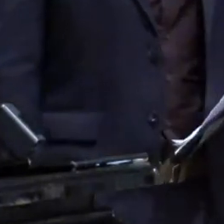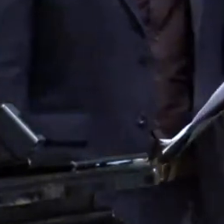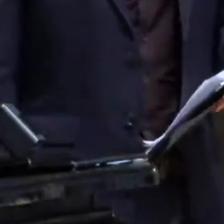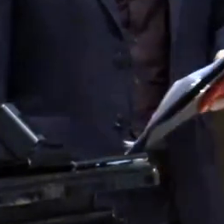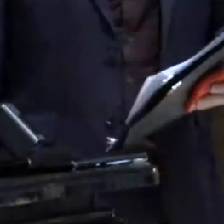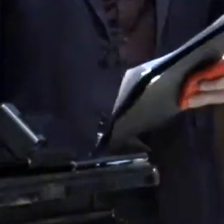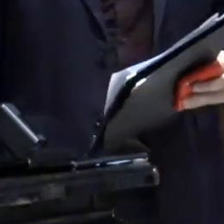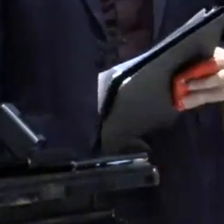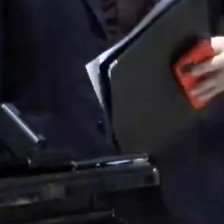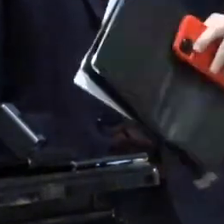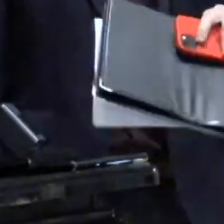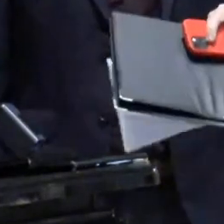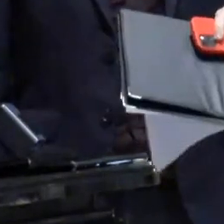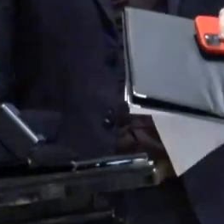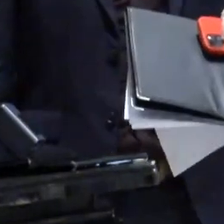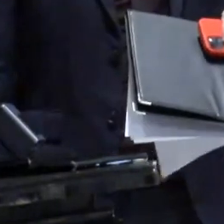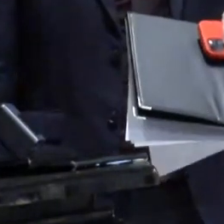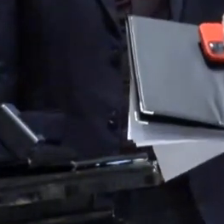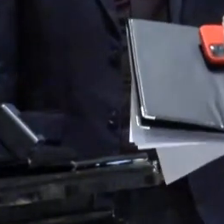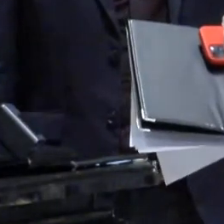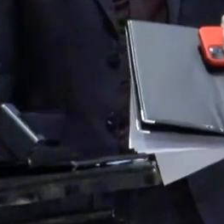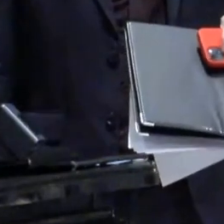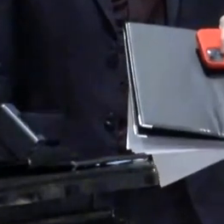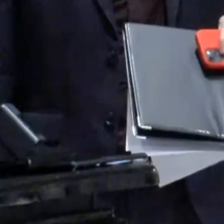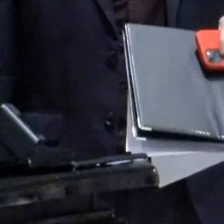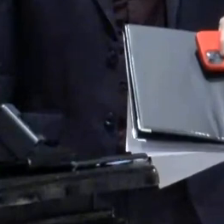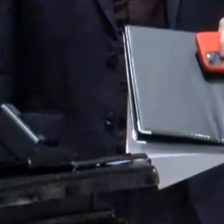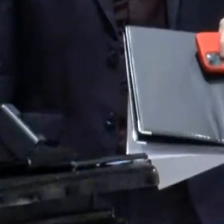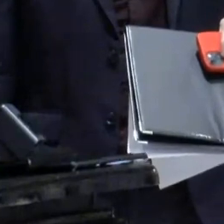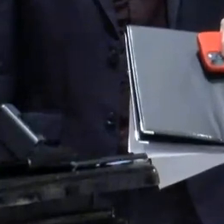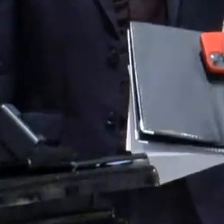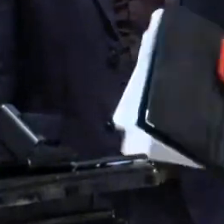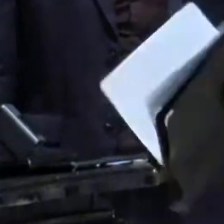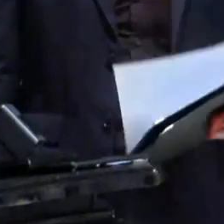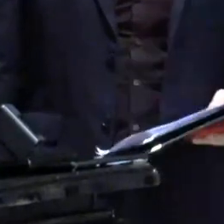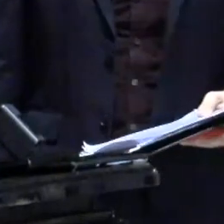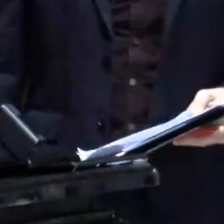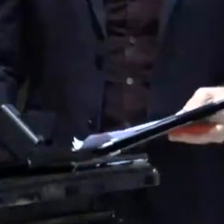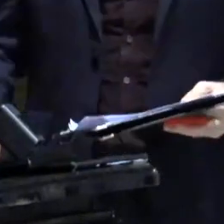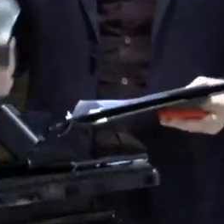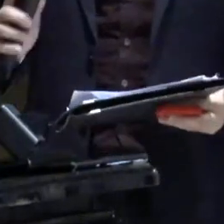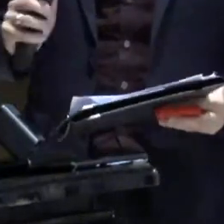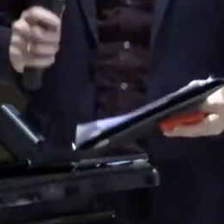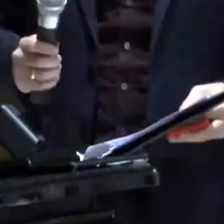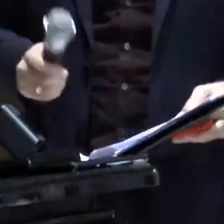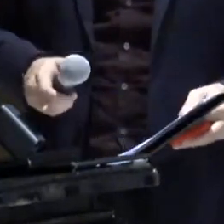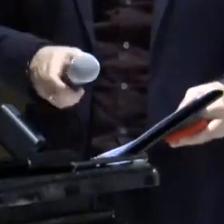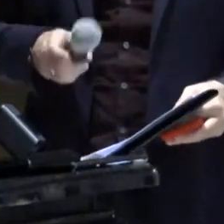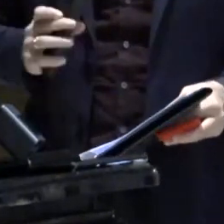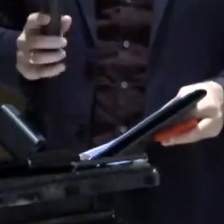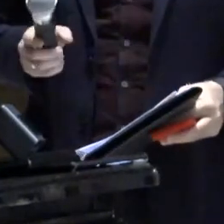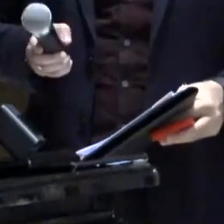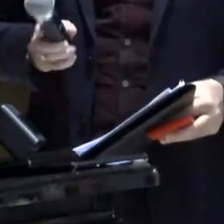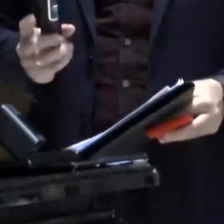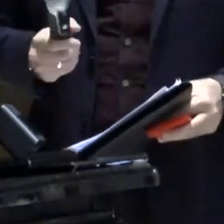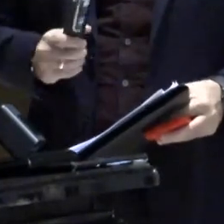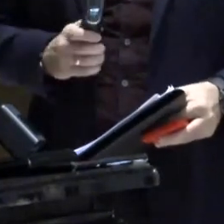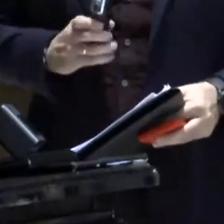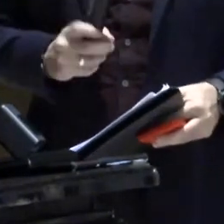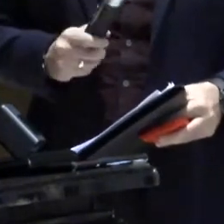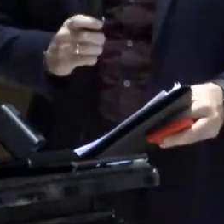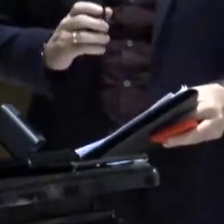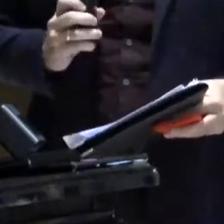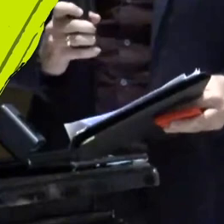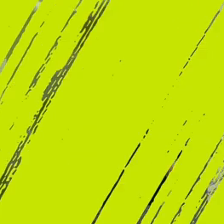heredar un marco regulatorio en el país para este mundo que vivimos hoy, que es un mundo digital y en el cual los ciudadanos